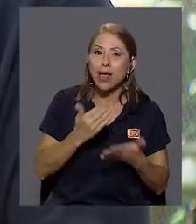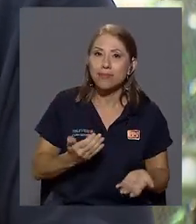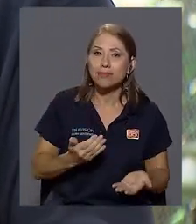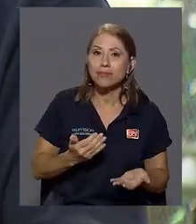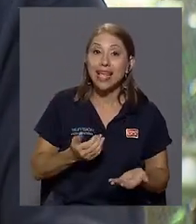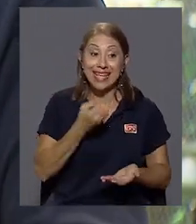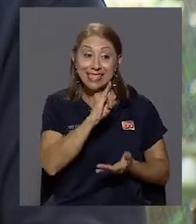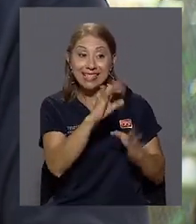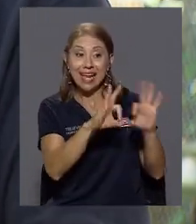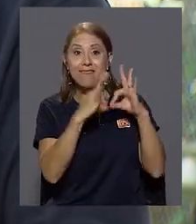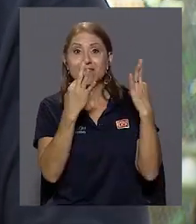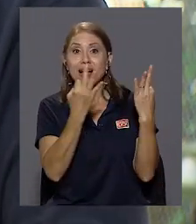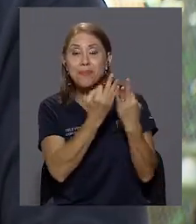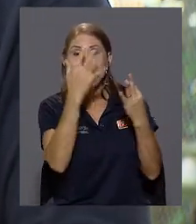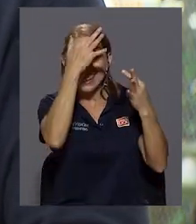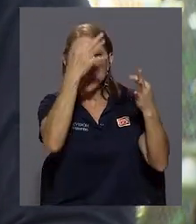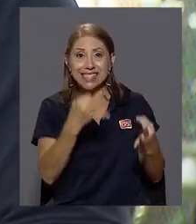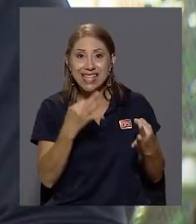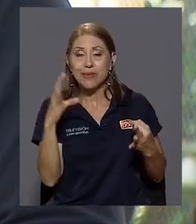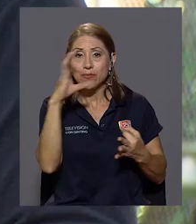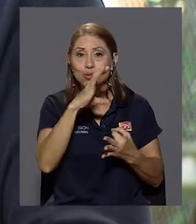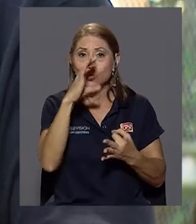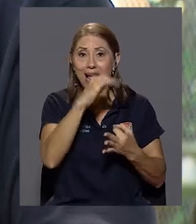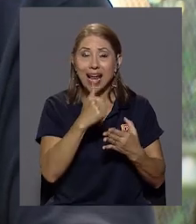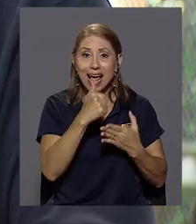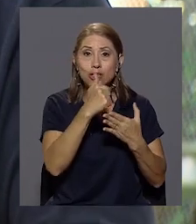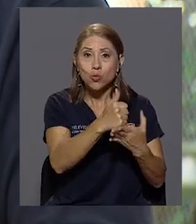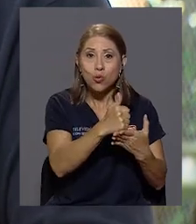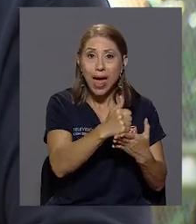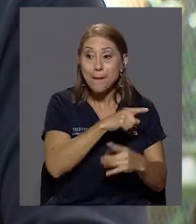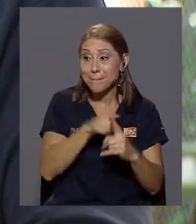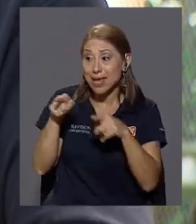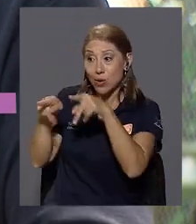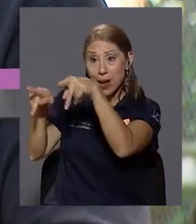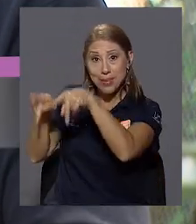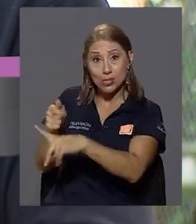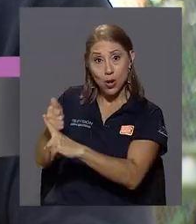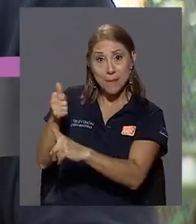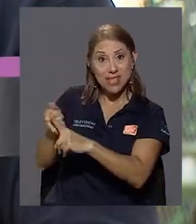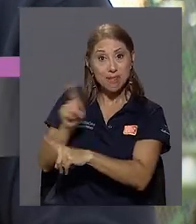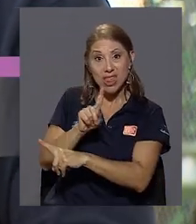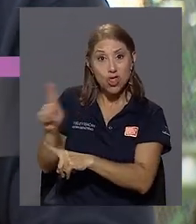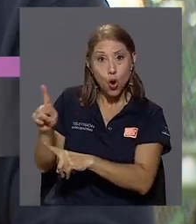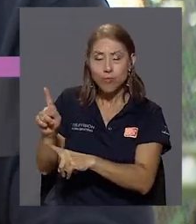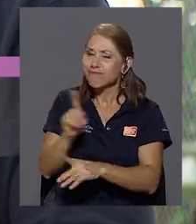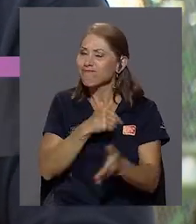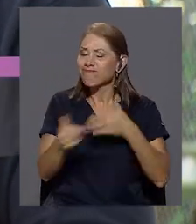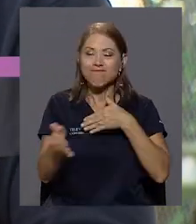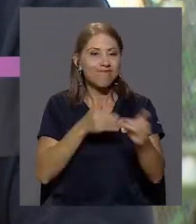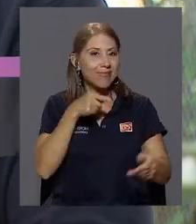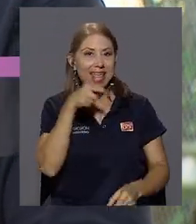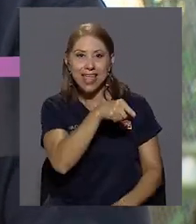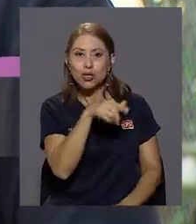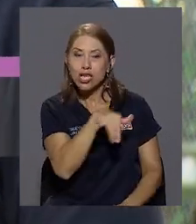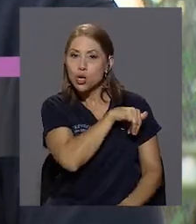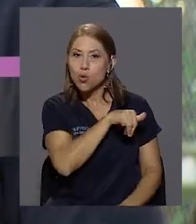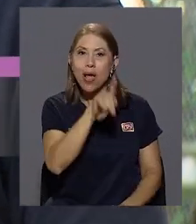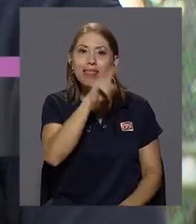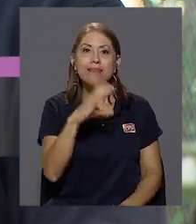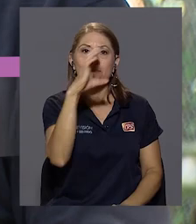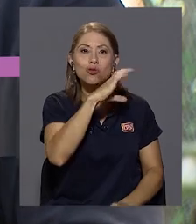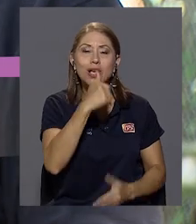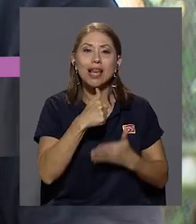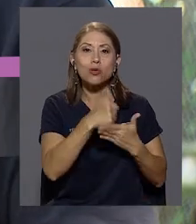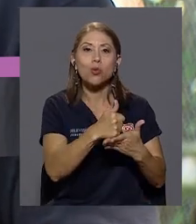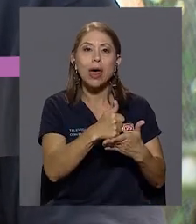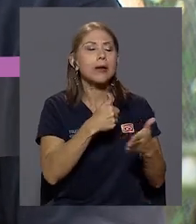familia es la que decide buscar ayuda y ese miembro de la familia no, igual deben buscar ayuda. Así sea para ellos.